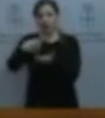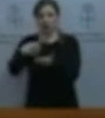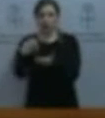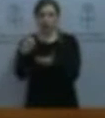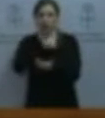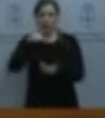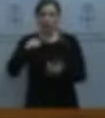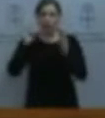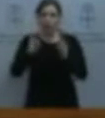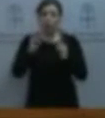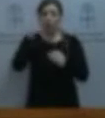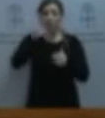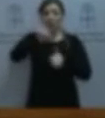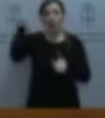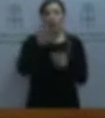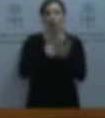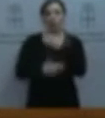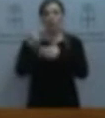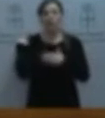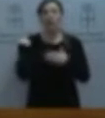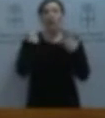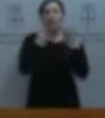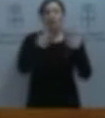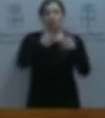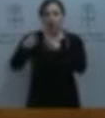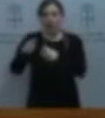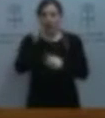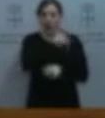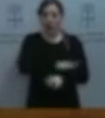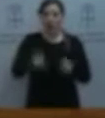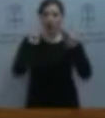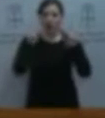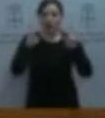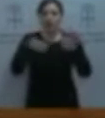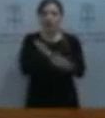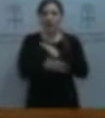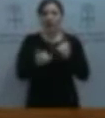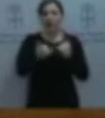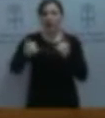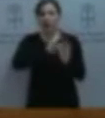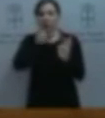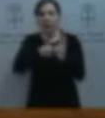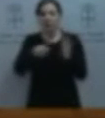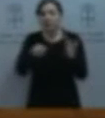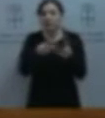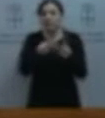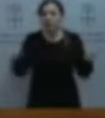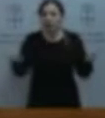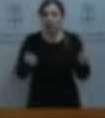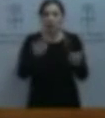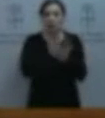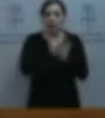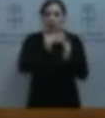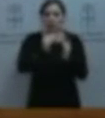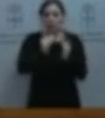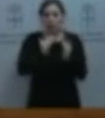se suprimieron solo en Gijón siete unidades de educación infantil. Esto suponía la eliminación de líneas completas, empezando por los cursos más bajos, para